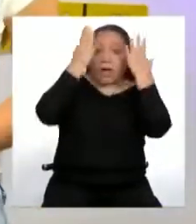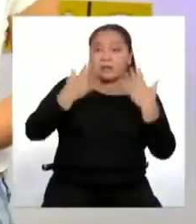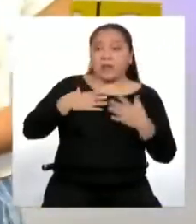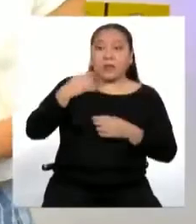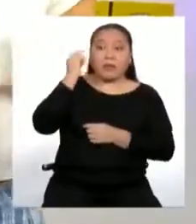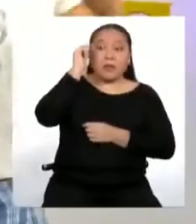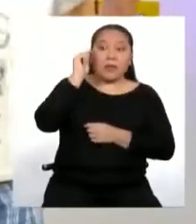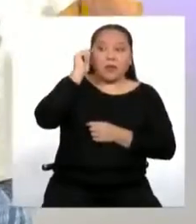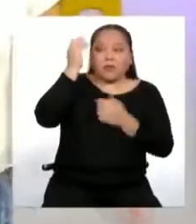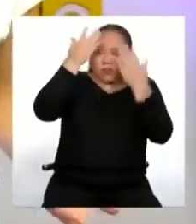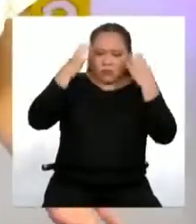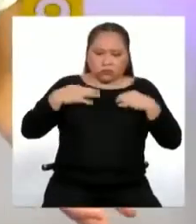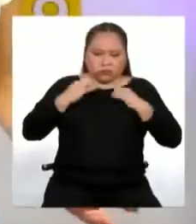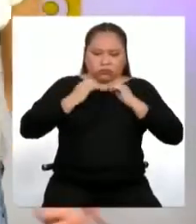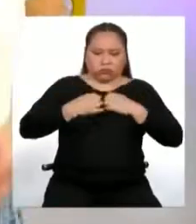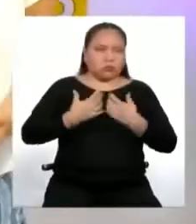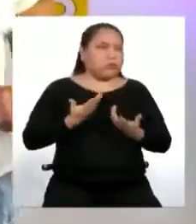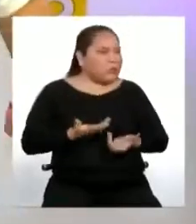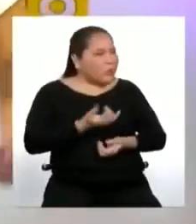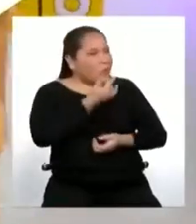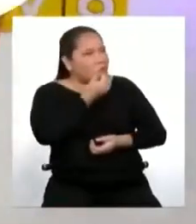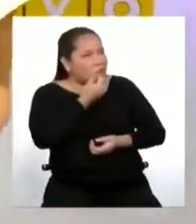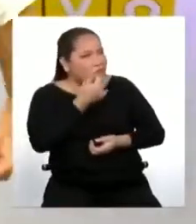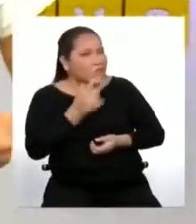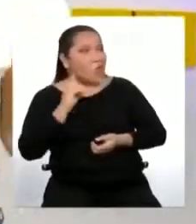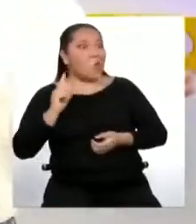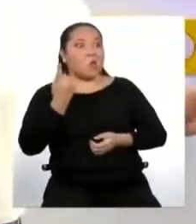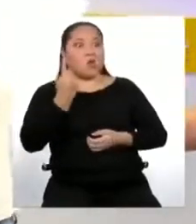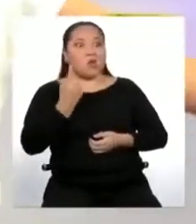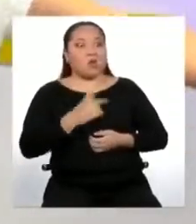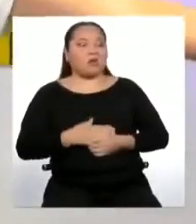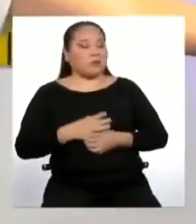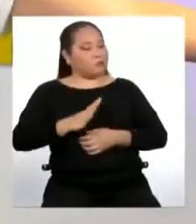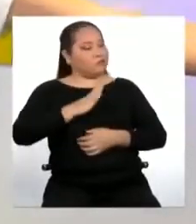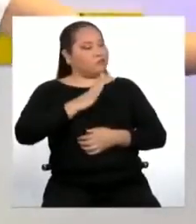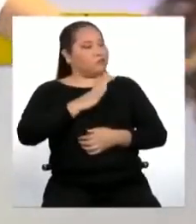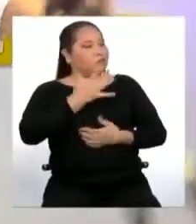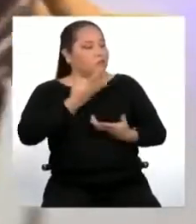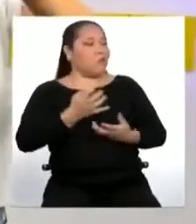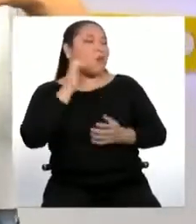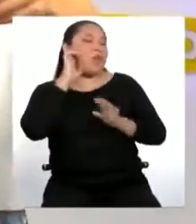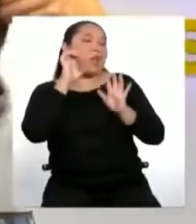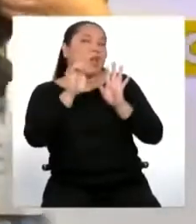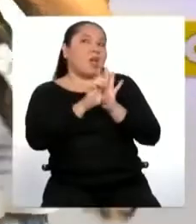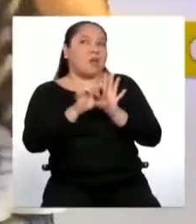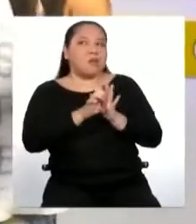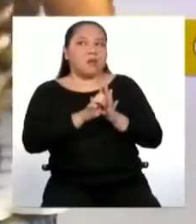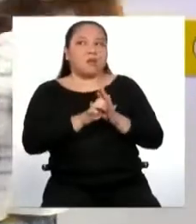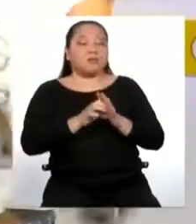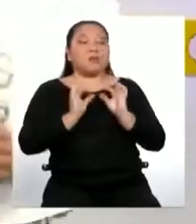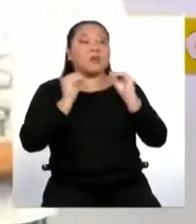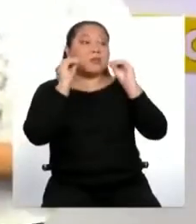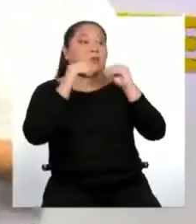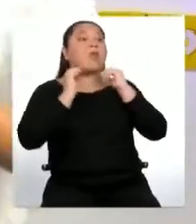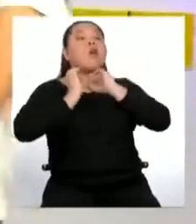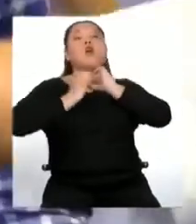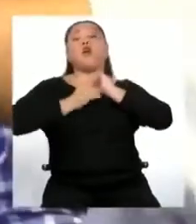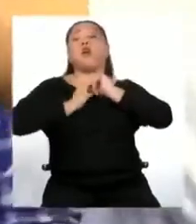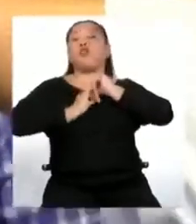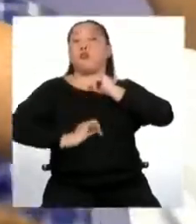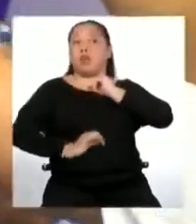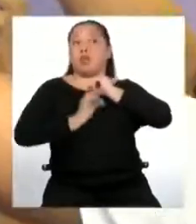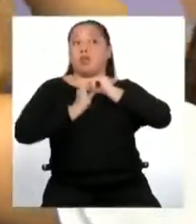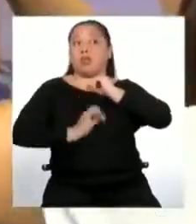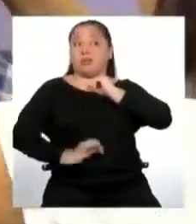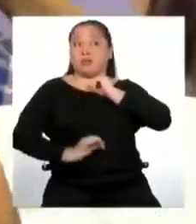vestido, la verdad. ¡Ay, Marco! ¡Qué fácil! Mira, lo único que necesitas es ir un poco elegante. Como, por ejemplo, te vas a poner una corbata.